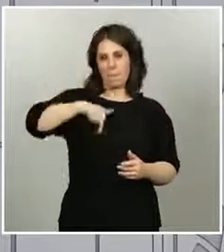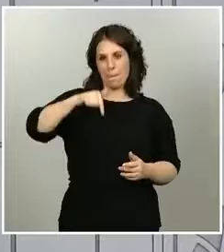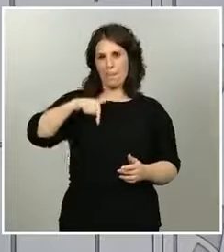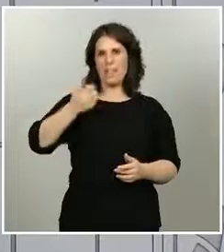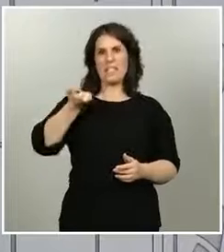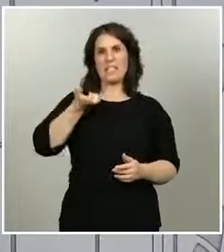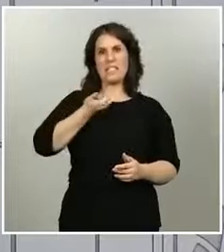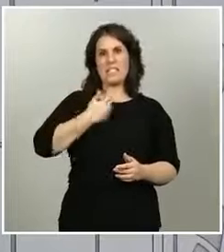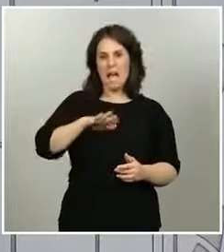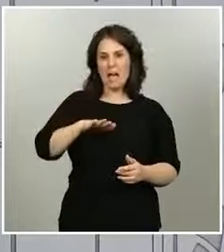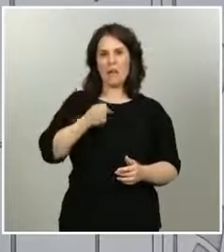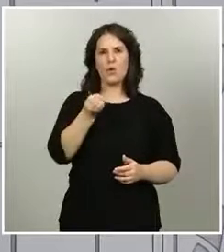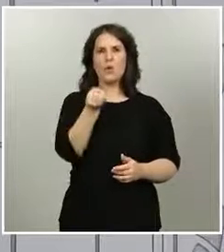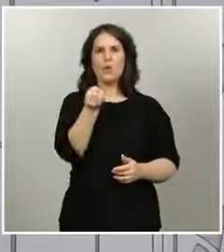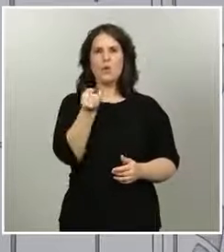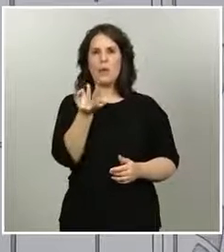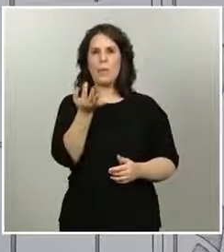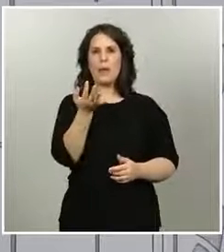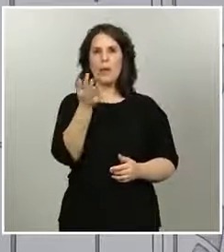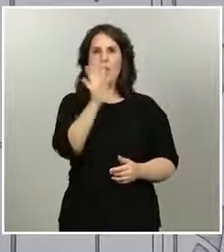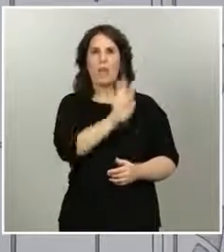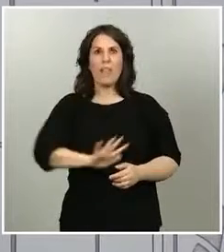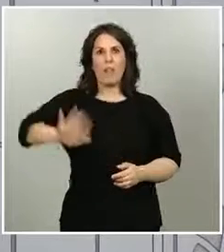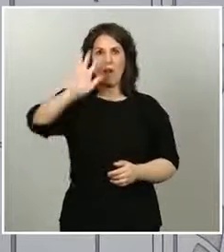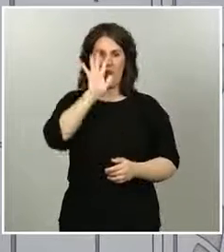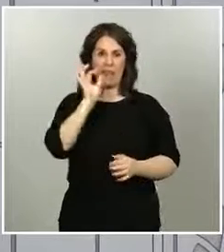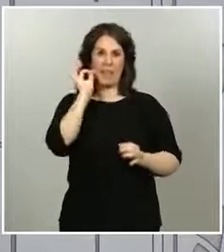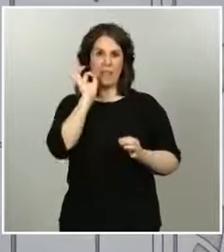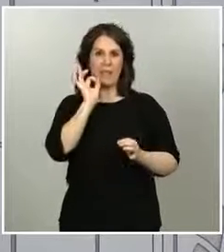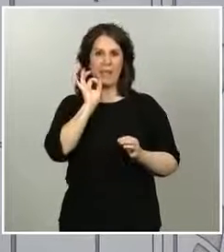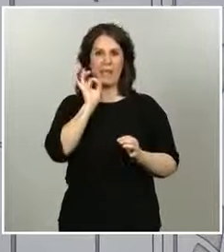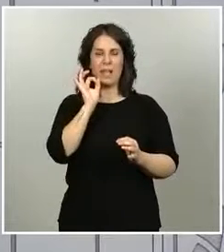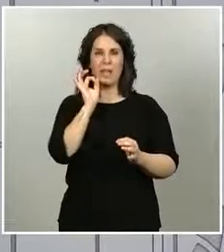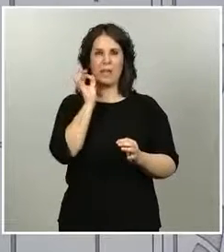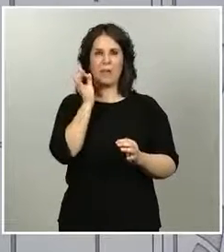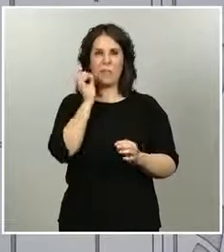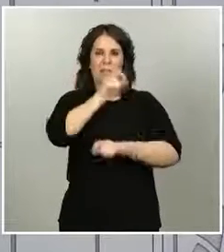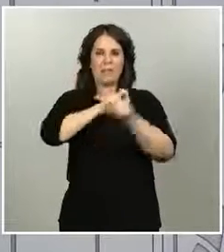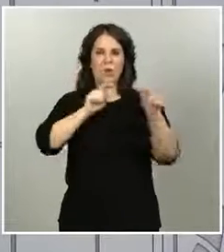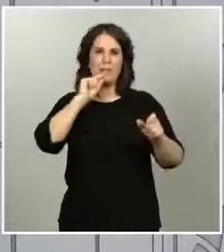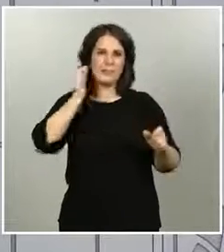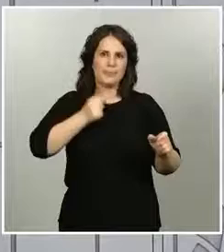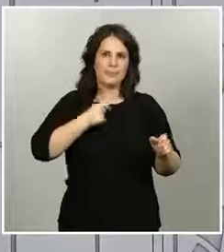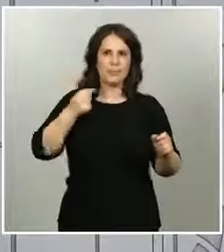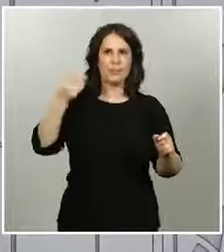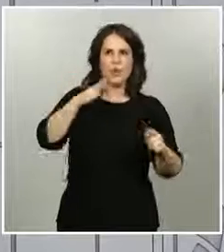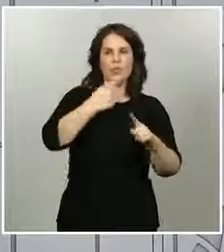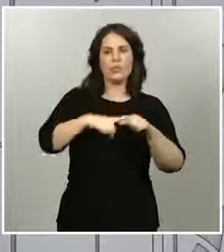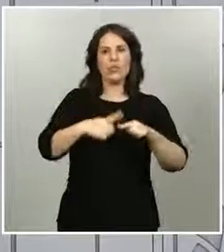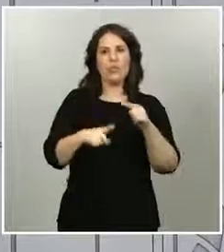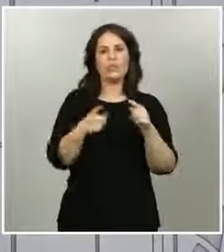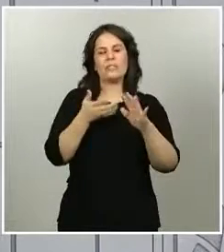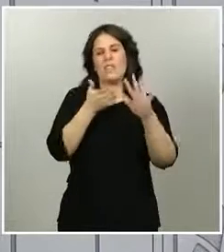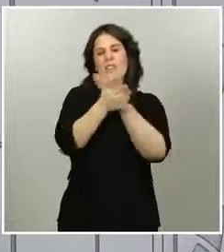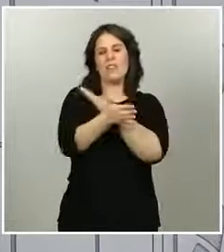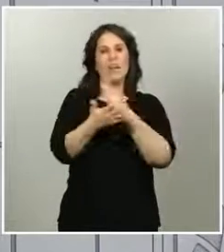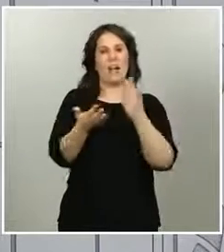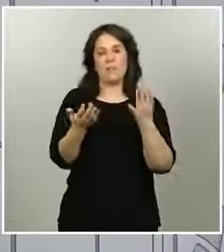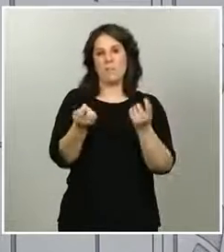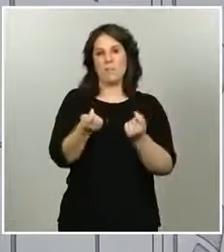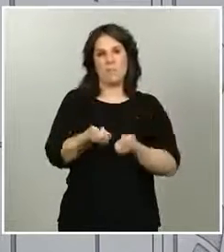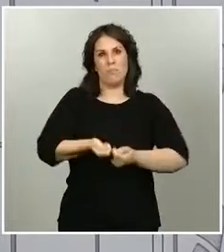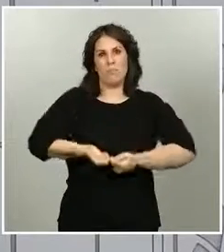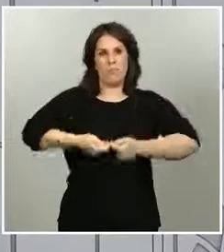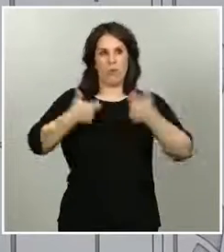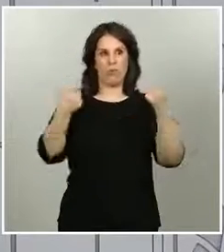pequeño a nivel del territorio nacional, obviamente van aportando menos cada día, por lo cual, como muchos de ustedes saben, se van a ir